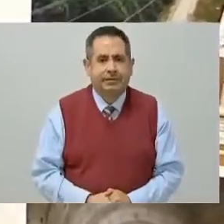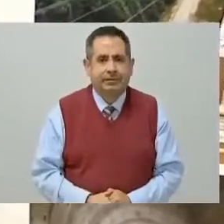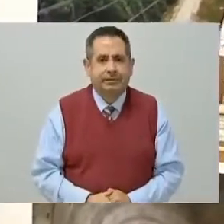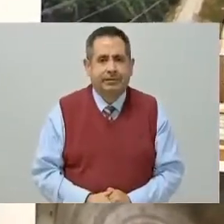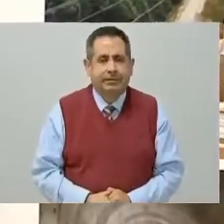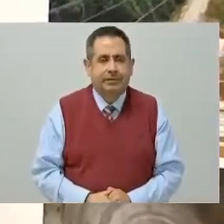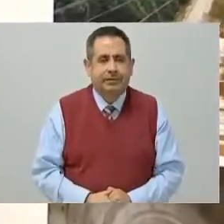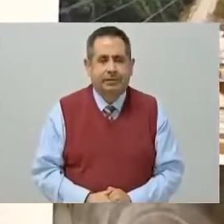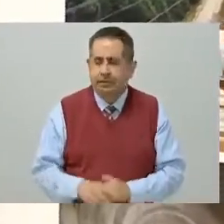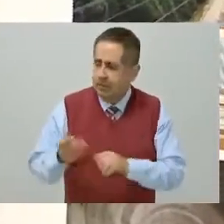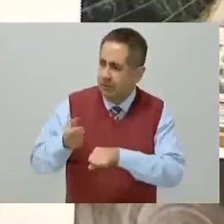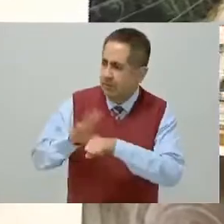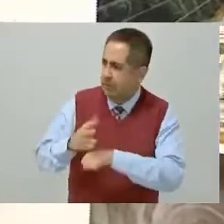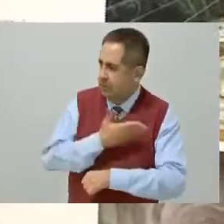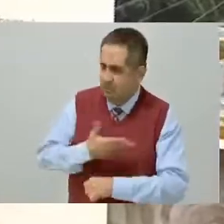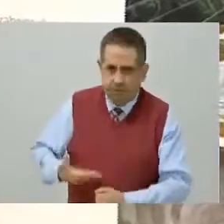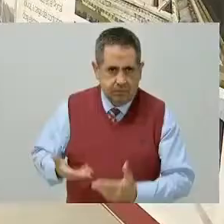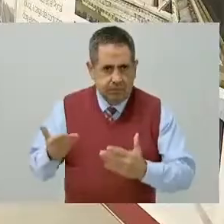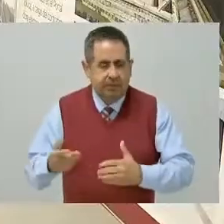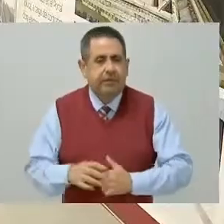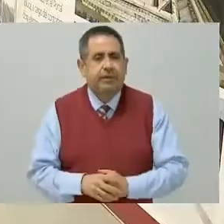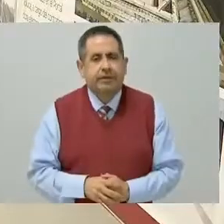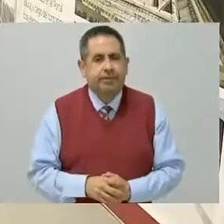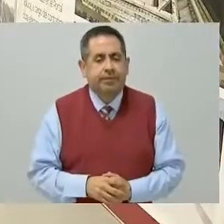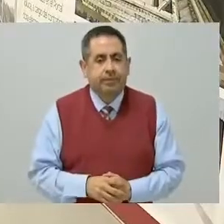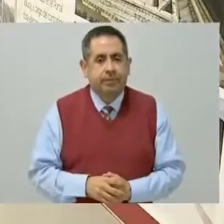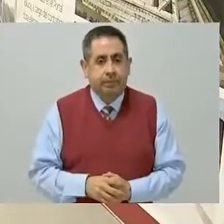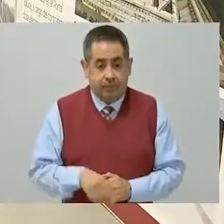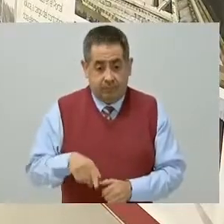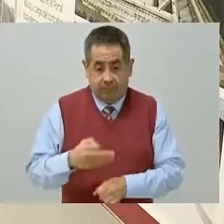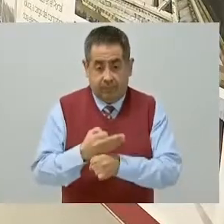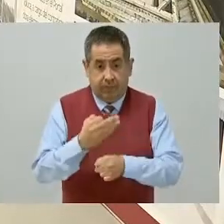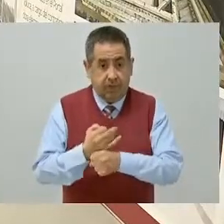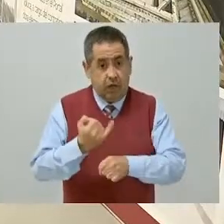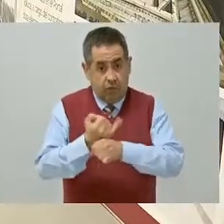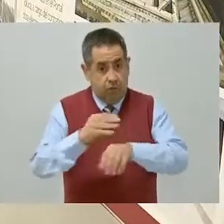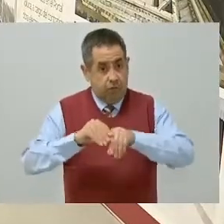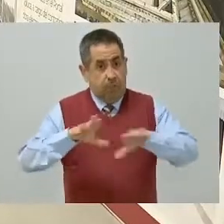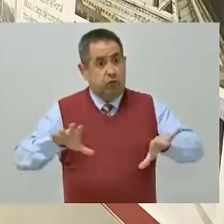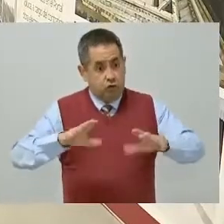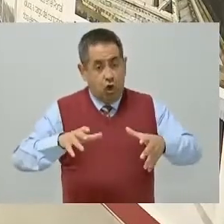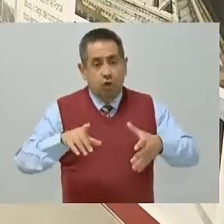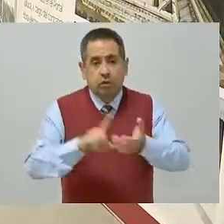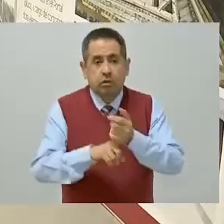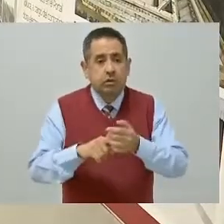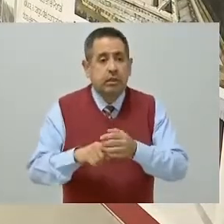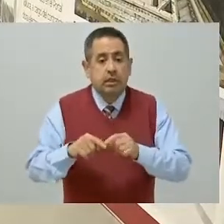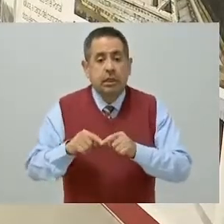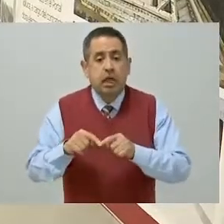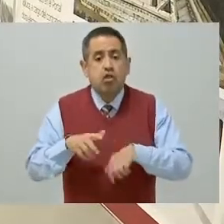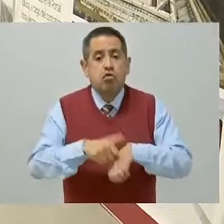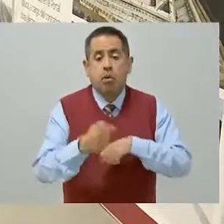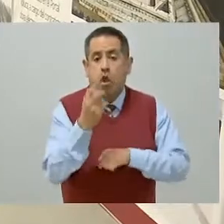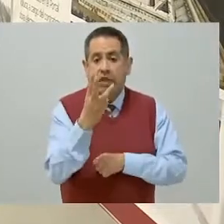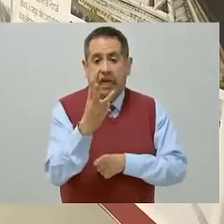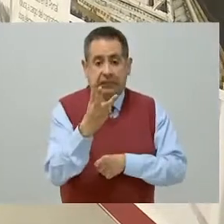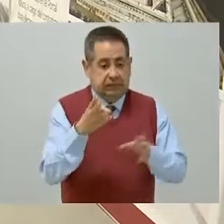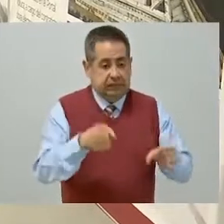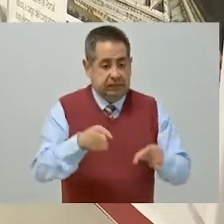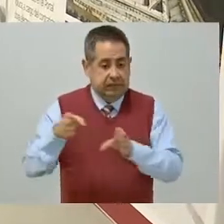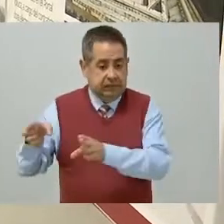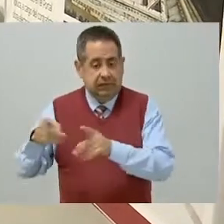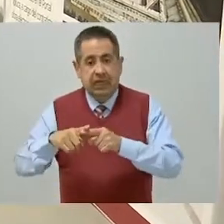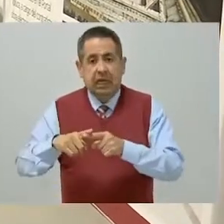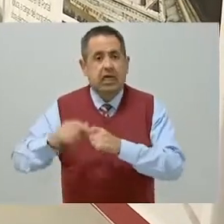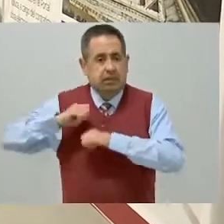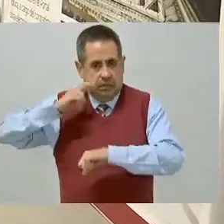Con su permiso, señor presidente. Este es la información relativa al tramo 3, que está a cargo de